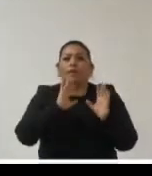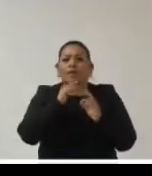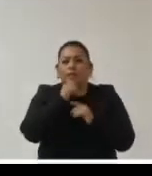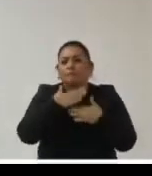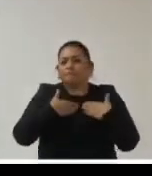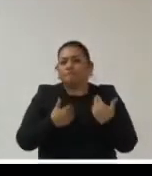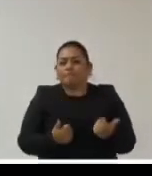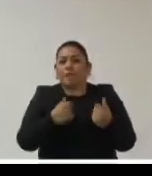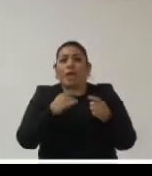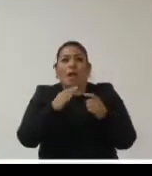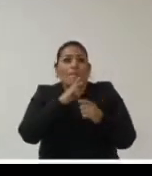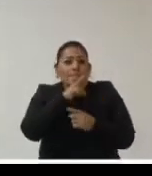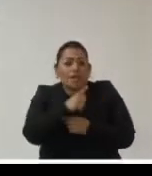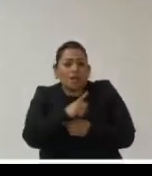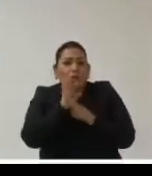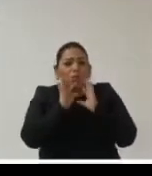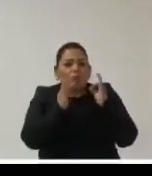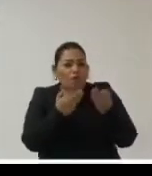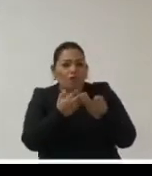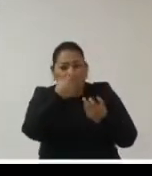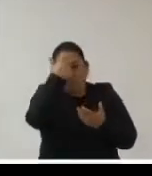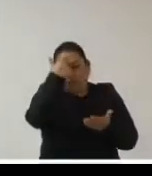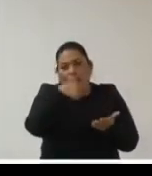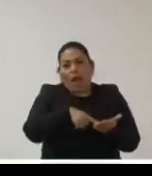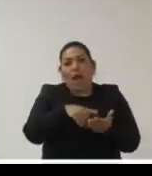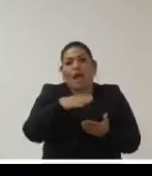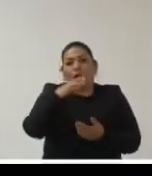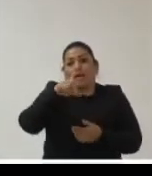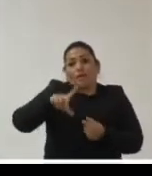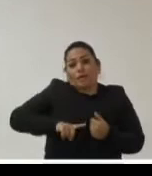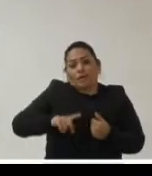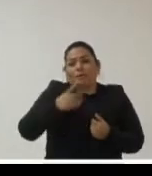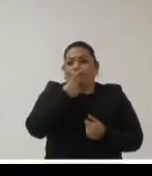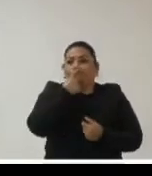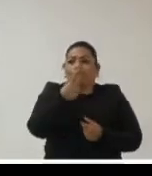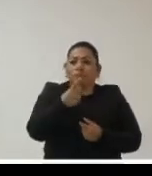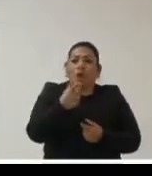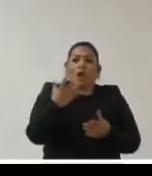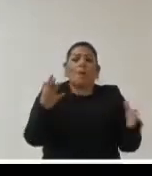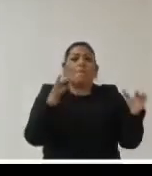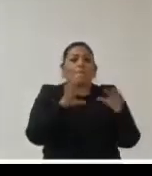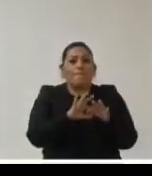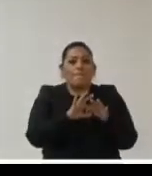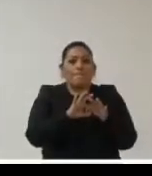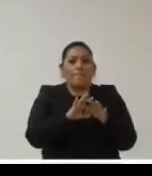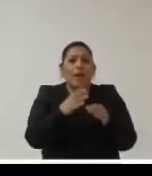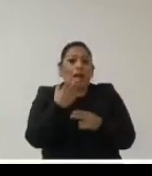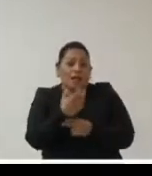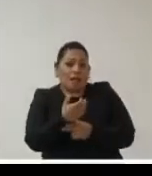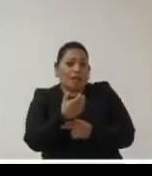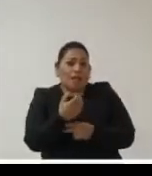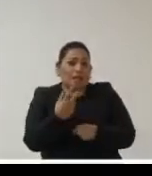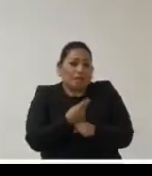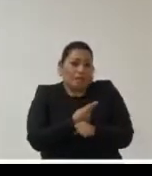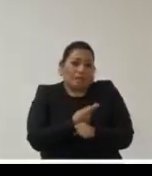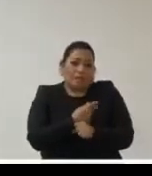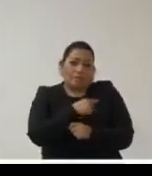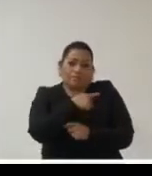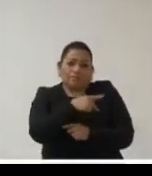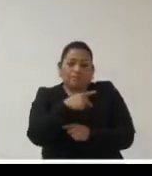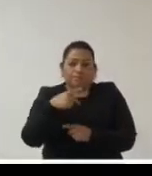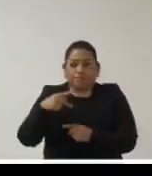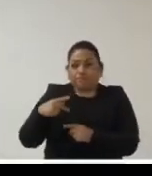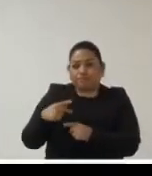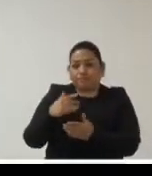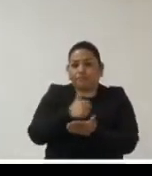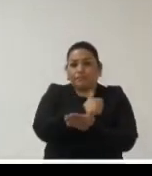entienden de mejor manera y creen en lo que las autoridades señalan colaboran por lo tanto y esto como consecuencia de aquello colaboran los